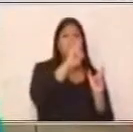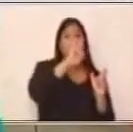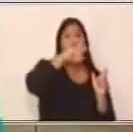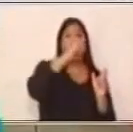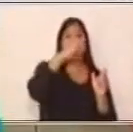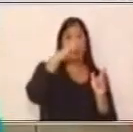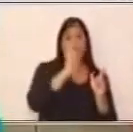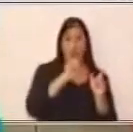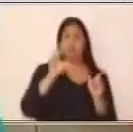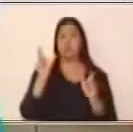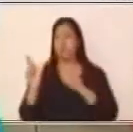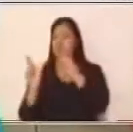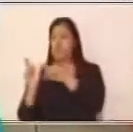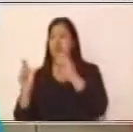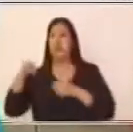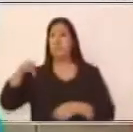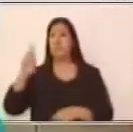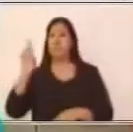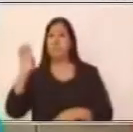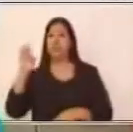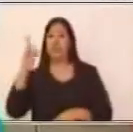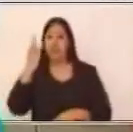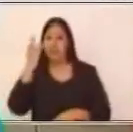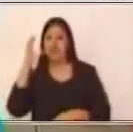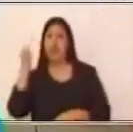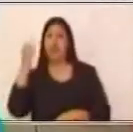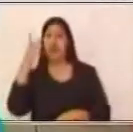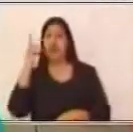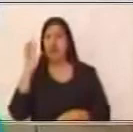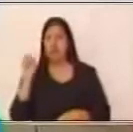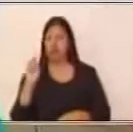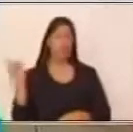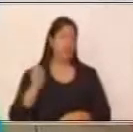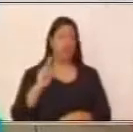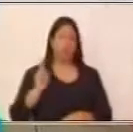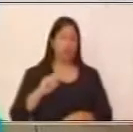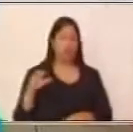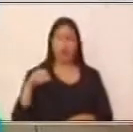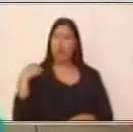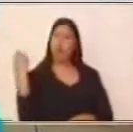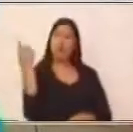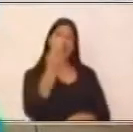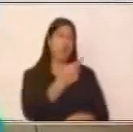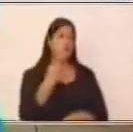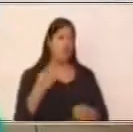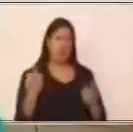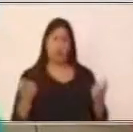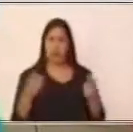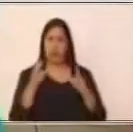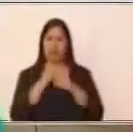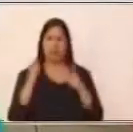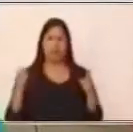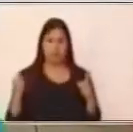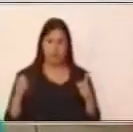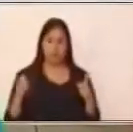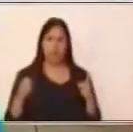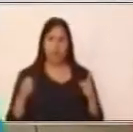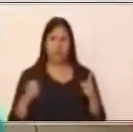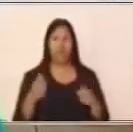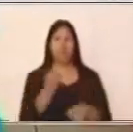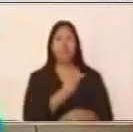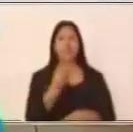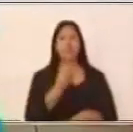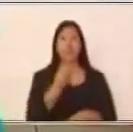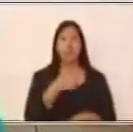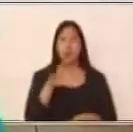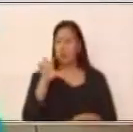oraciones en general. Por eso no vamos a meternos a separar en sujeto y predicado las oraciones compuestas, solo identificar